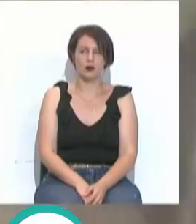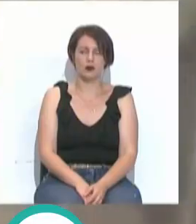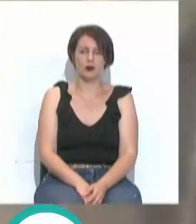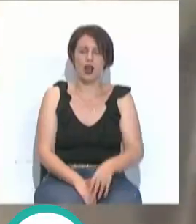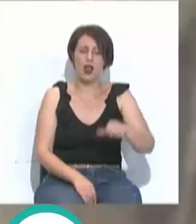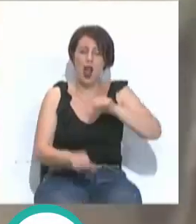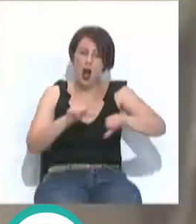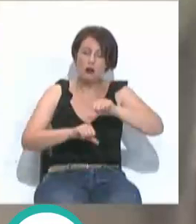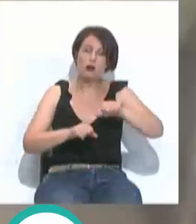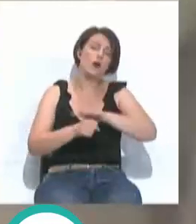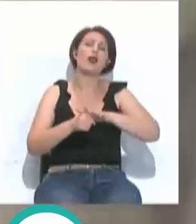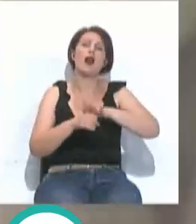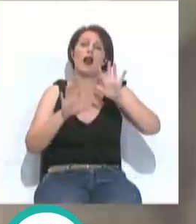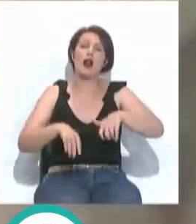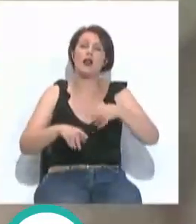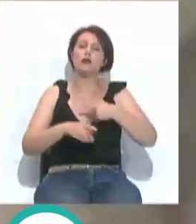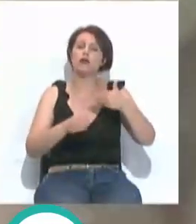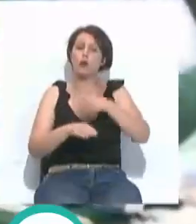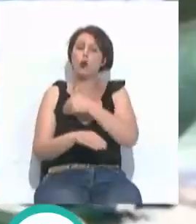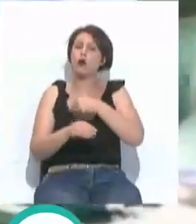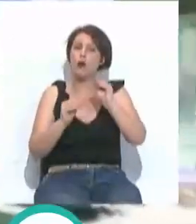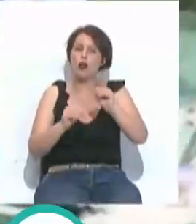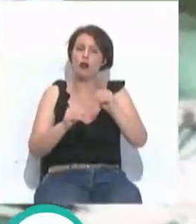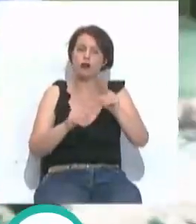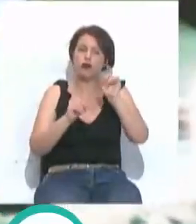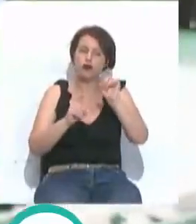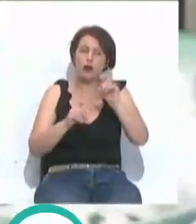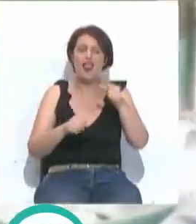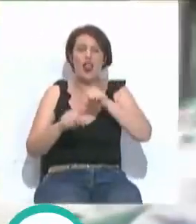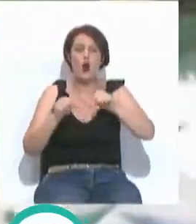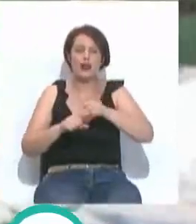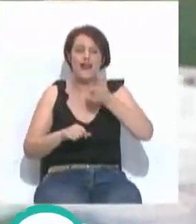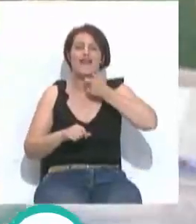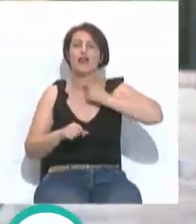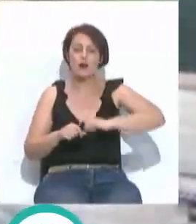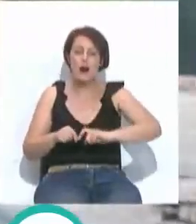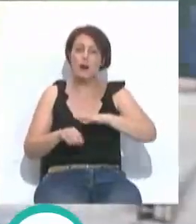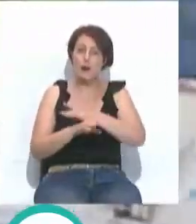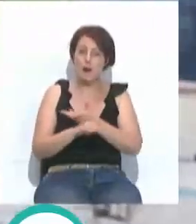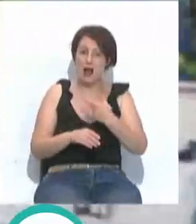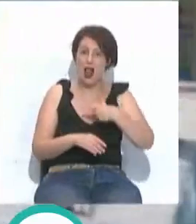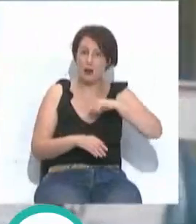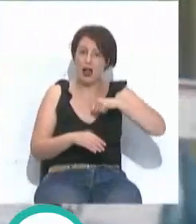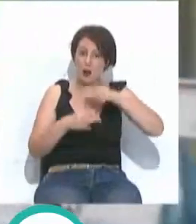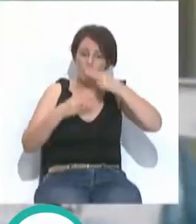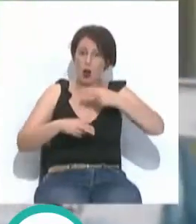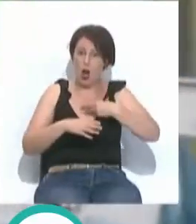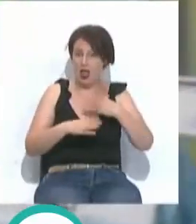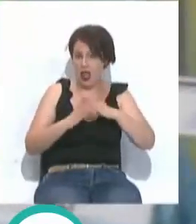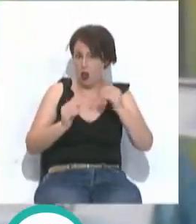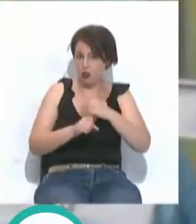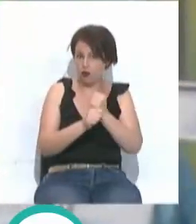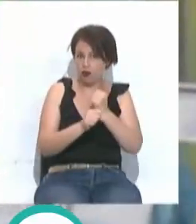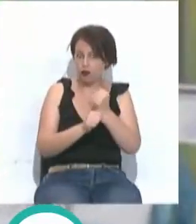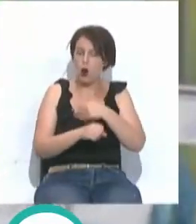Cirujanos de la provincia de Cádiz imparten un curso de formación en cirugía endoscópica para residentes de hospitales públicos andaluces. El